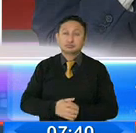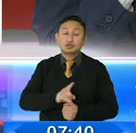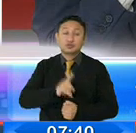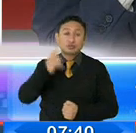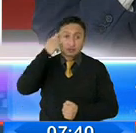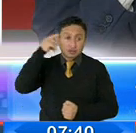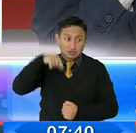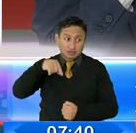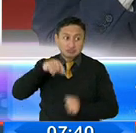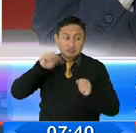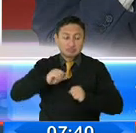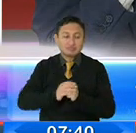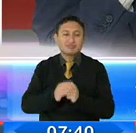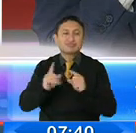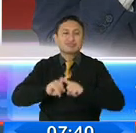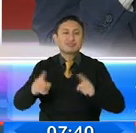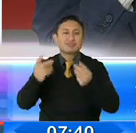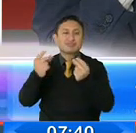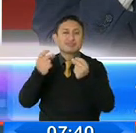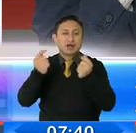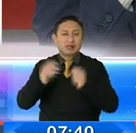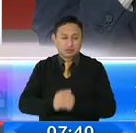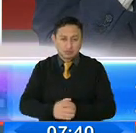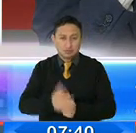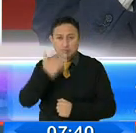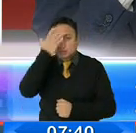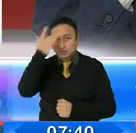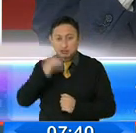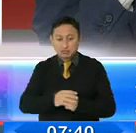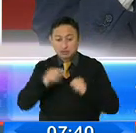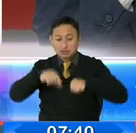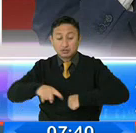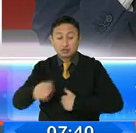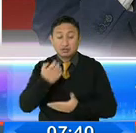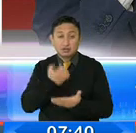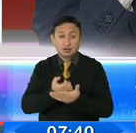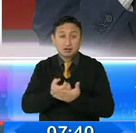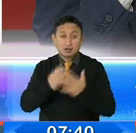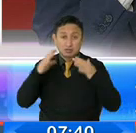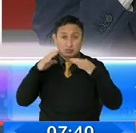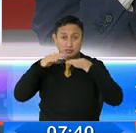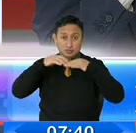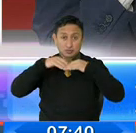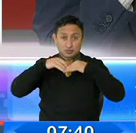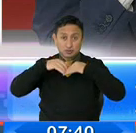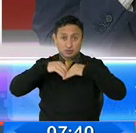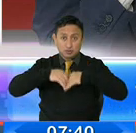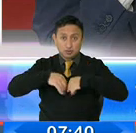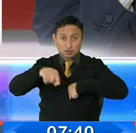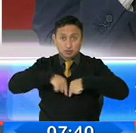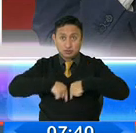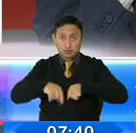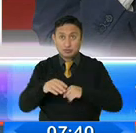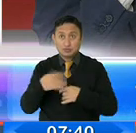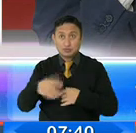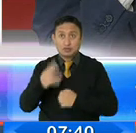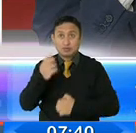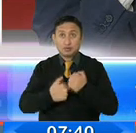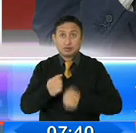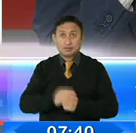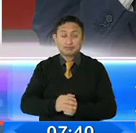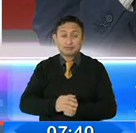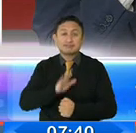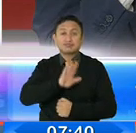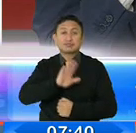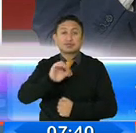menor tiempo posible, porque también la situación del desequilibrio financiero del sector de transporte es evidente, ir con el 50